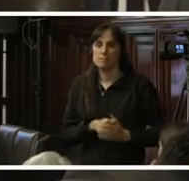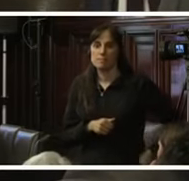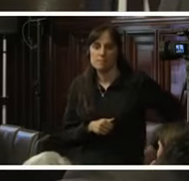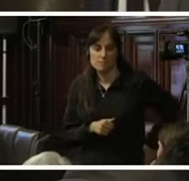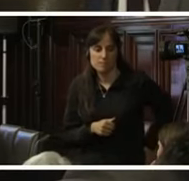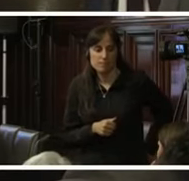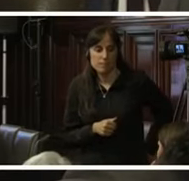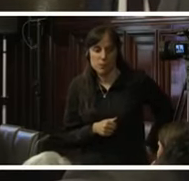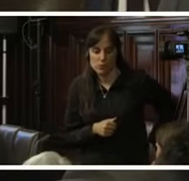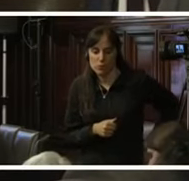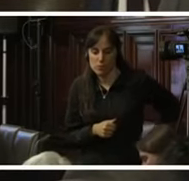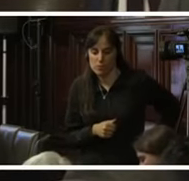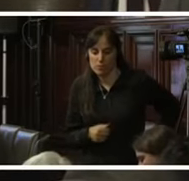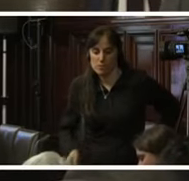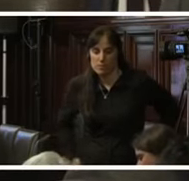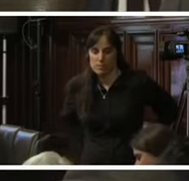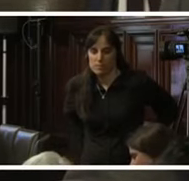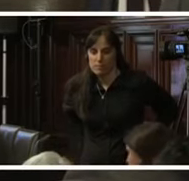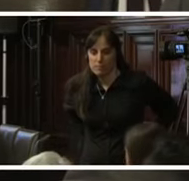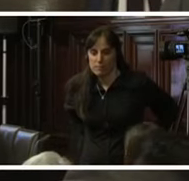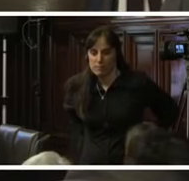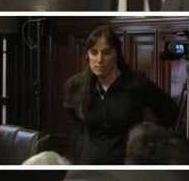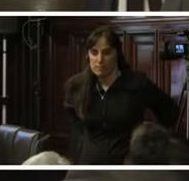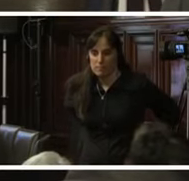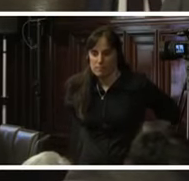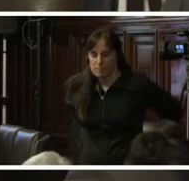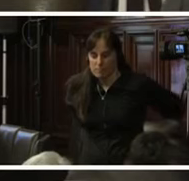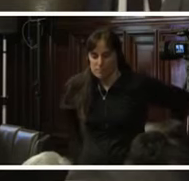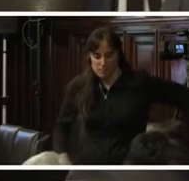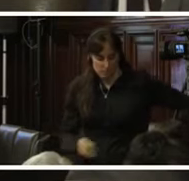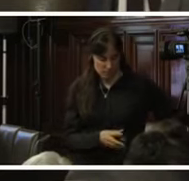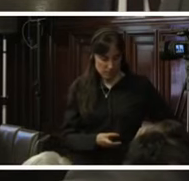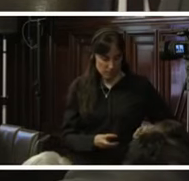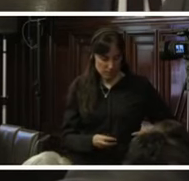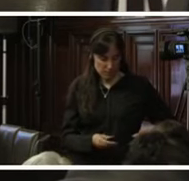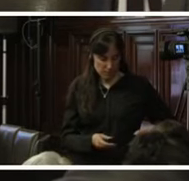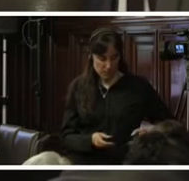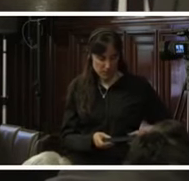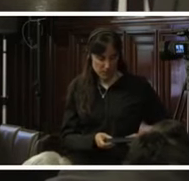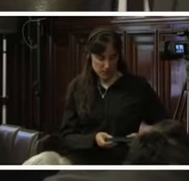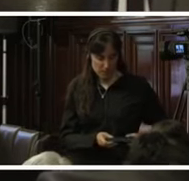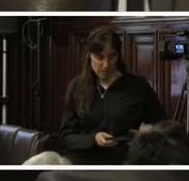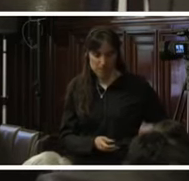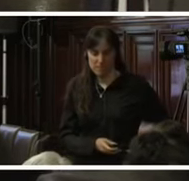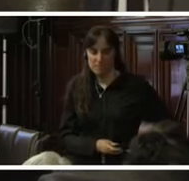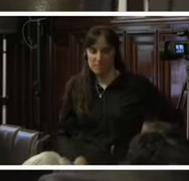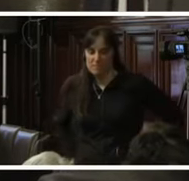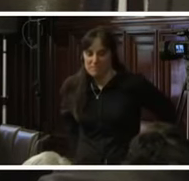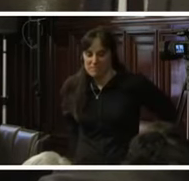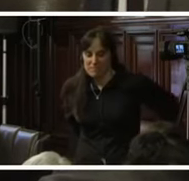state if they so need it, which is three and